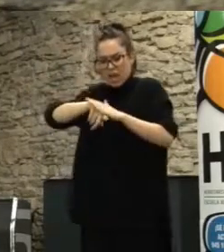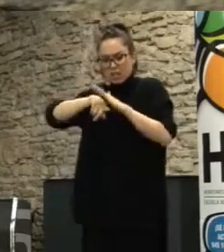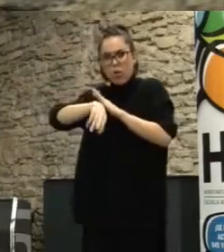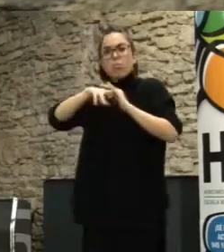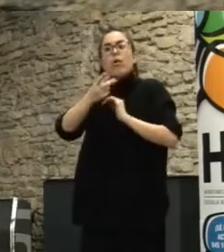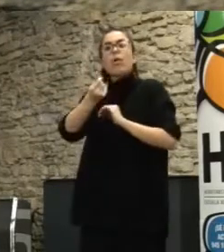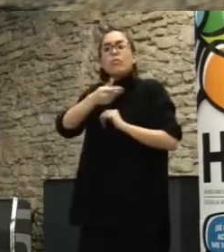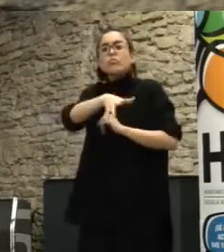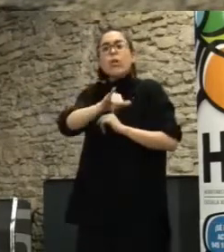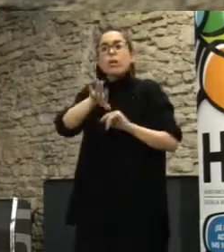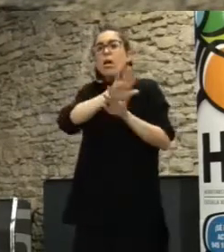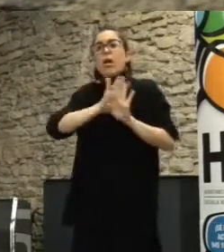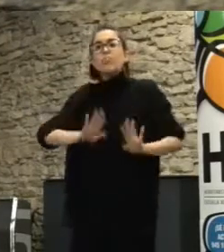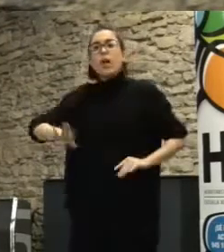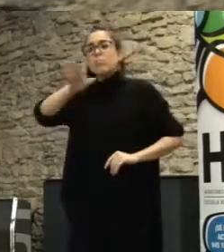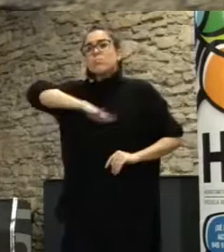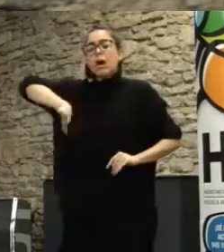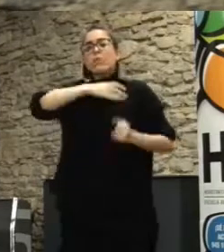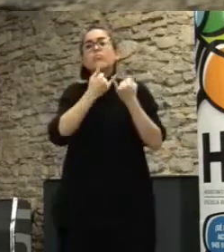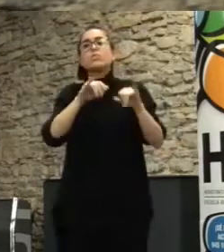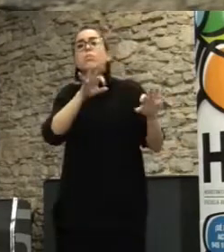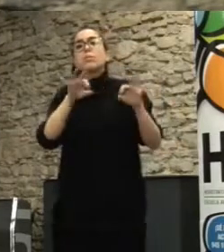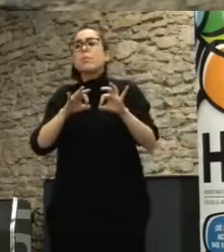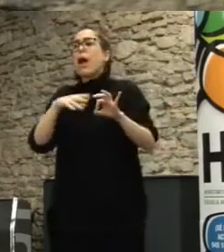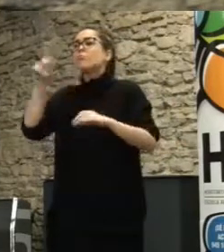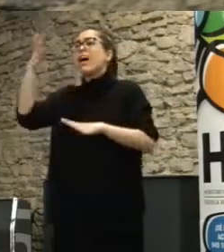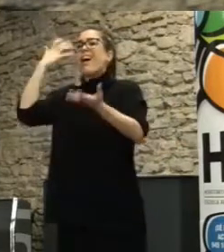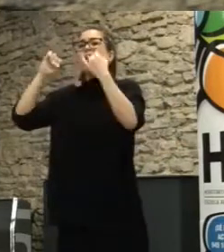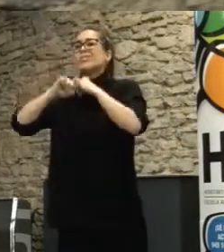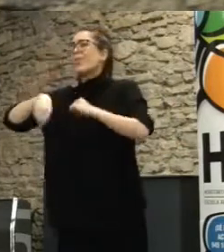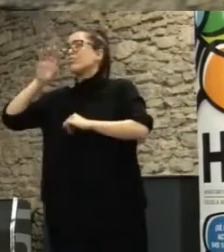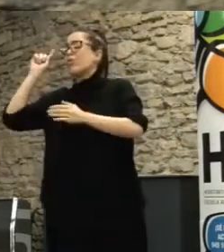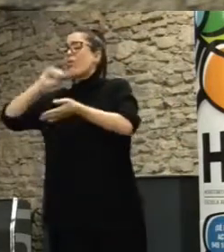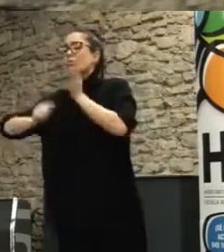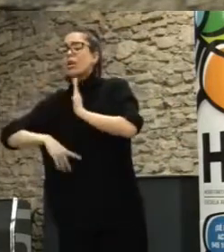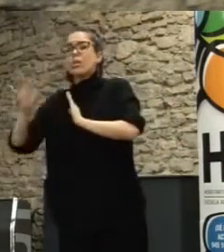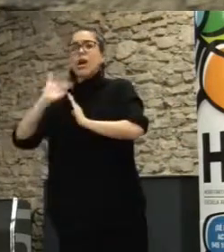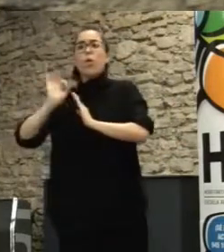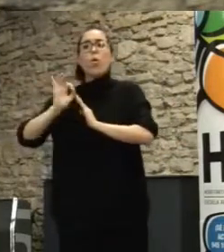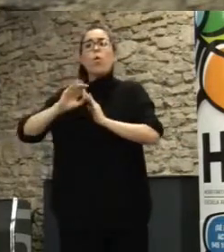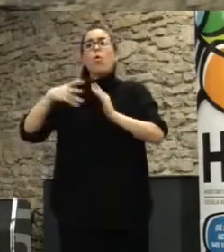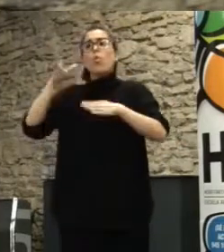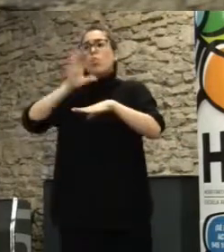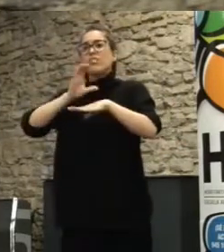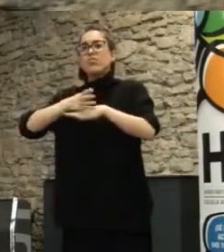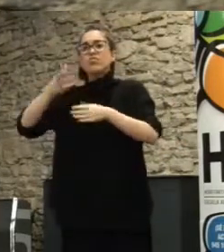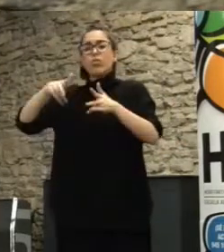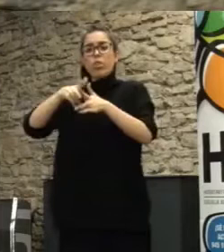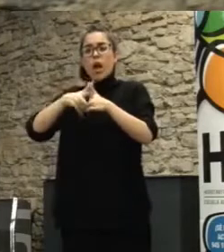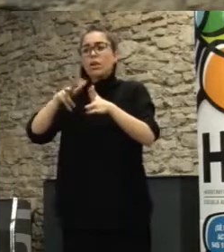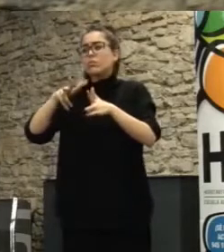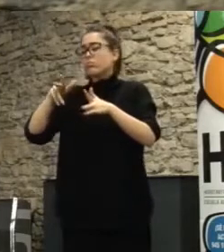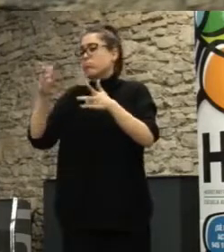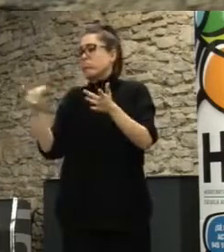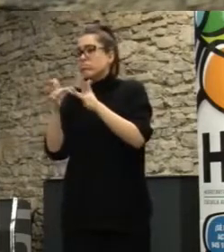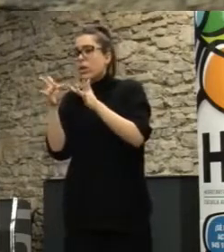y el barrio se organiza con las organizaciones vecinales con actores con activistas con centros sociales entonces bueno esas gobernanzas